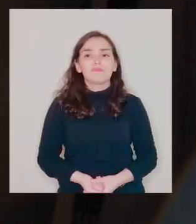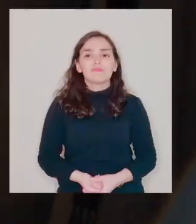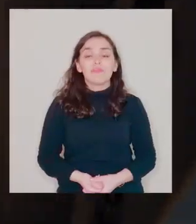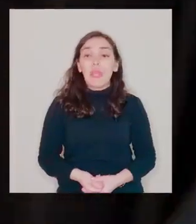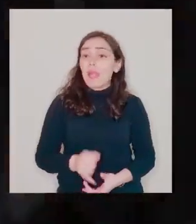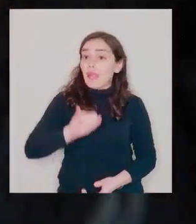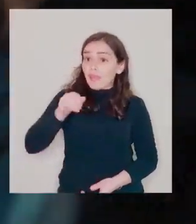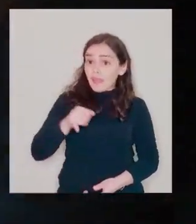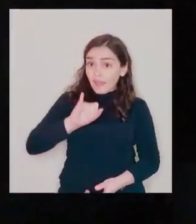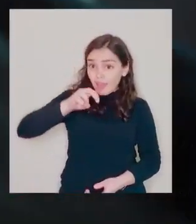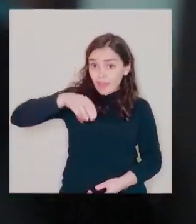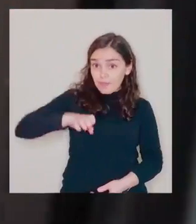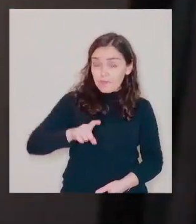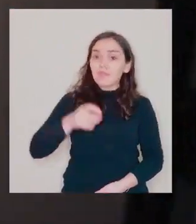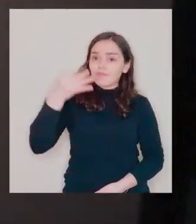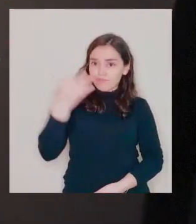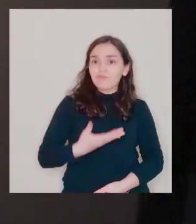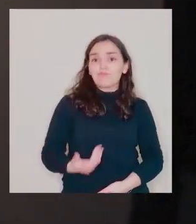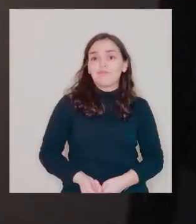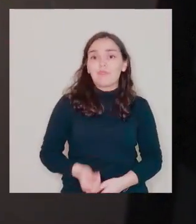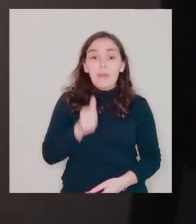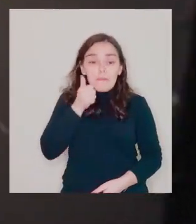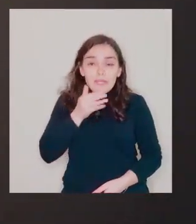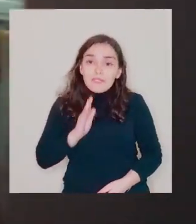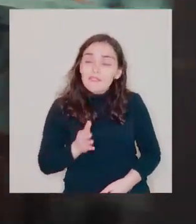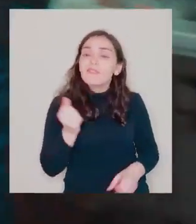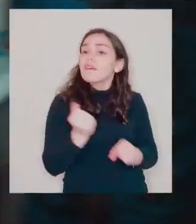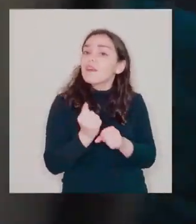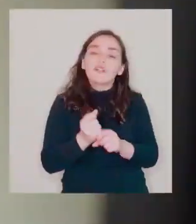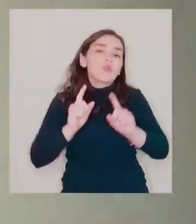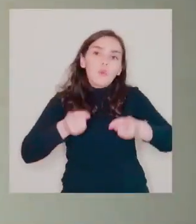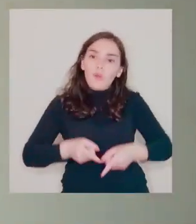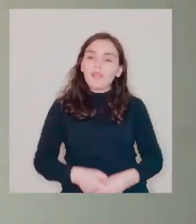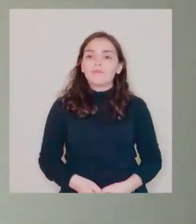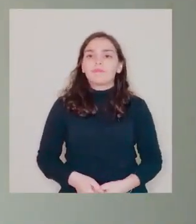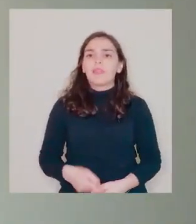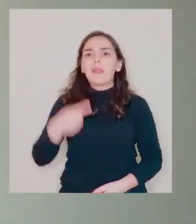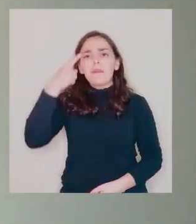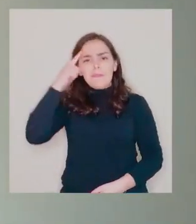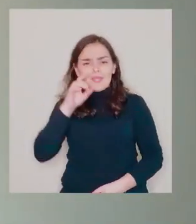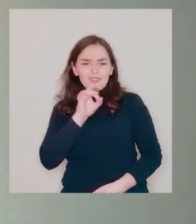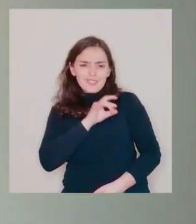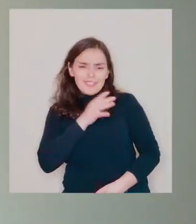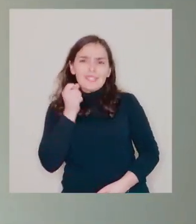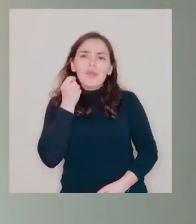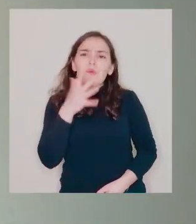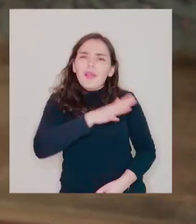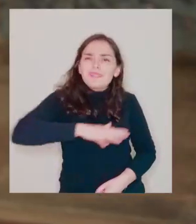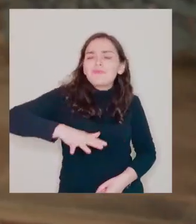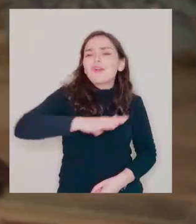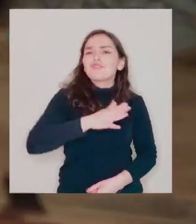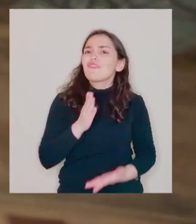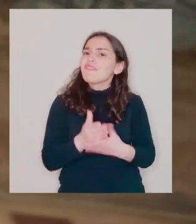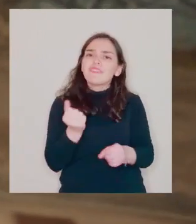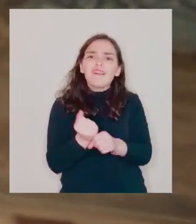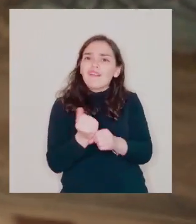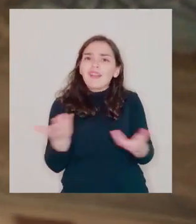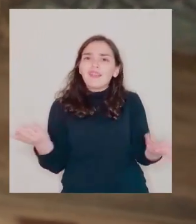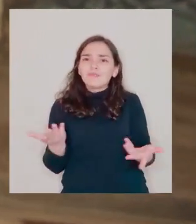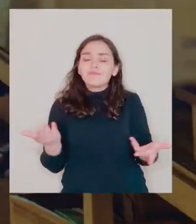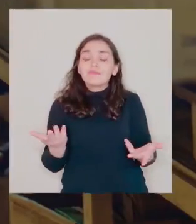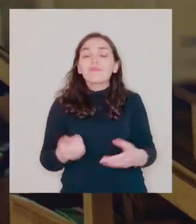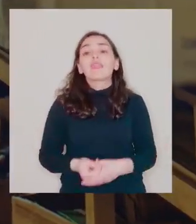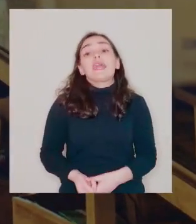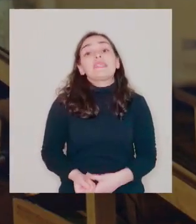Jaime tiene razón Mañana igual hay que trabajar Pero ¿En qué Chile tendrá que trabajar? Si se